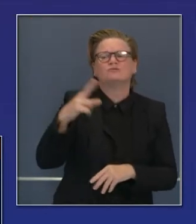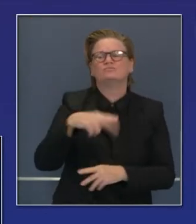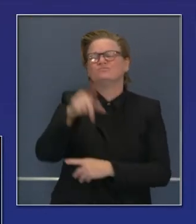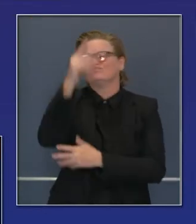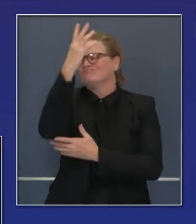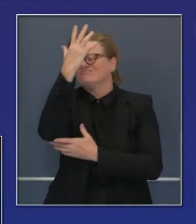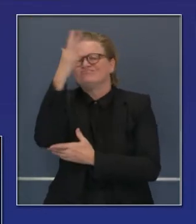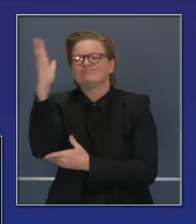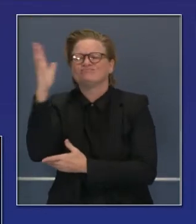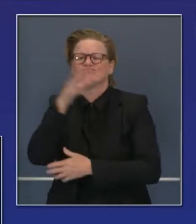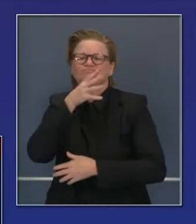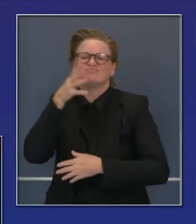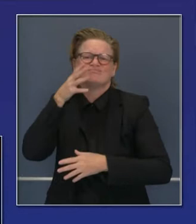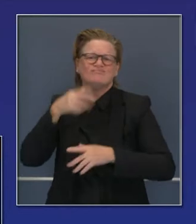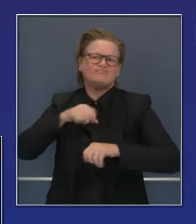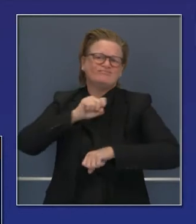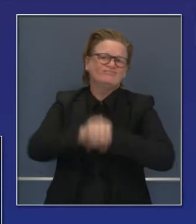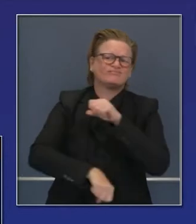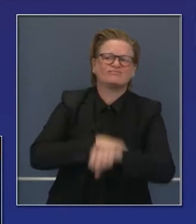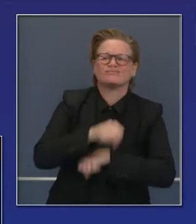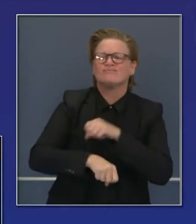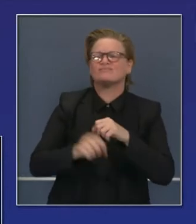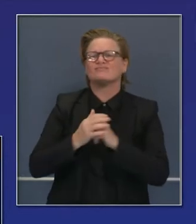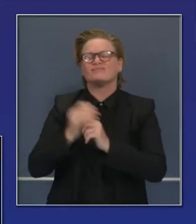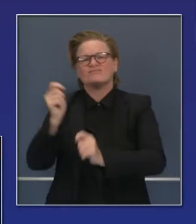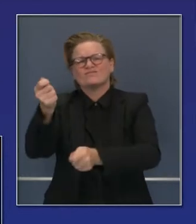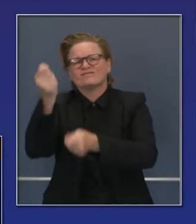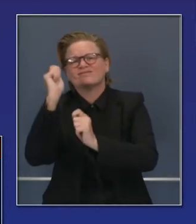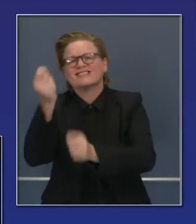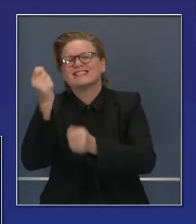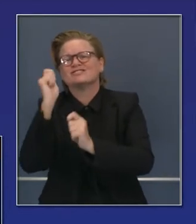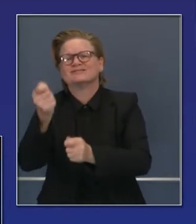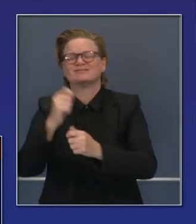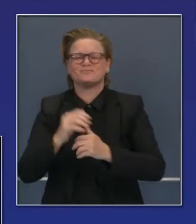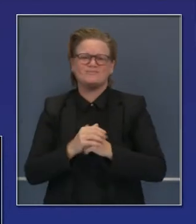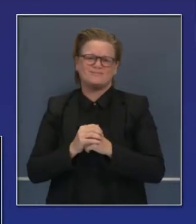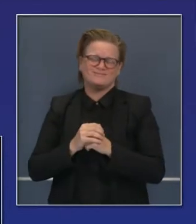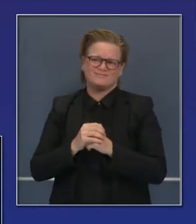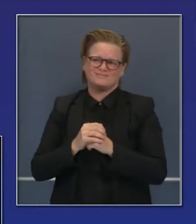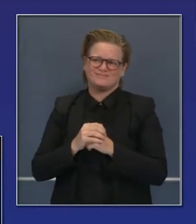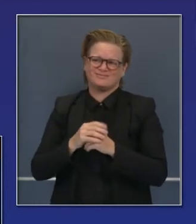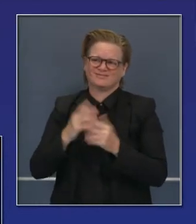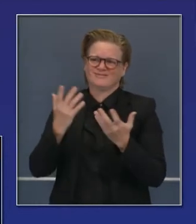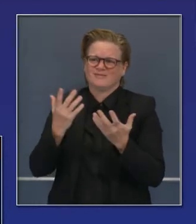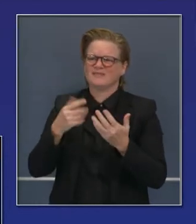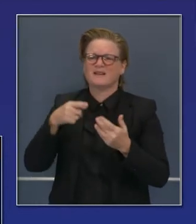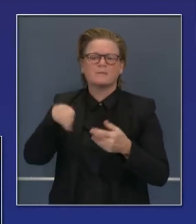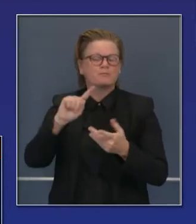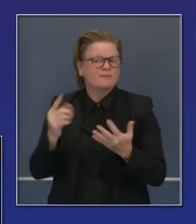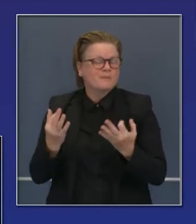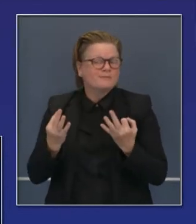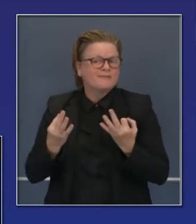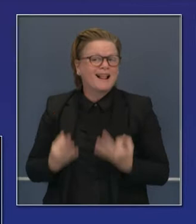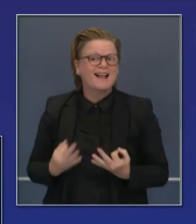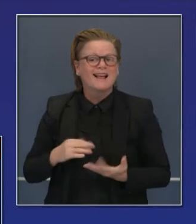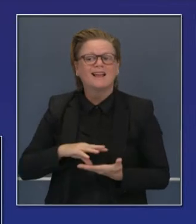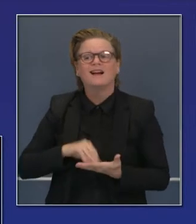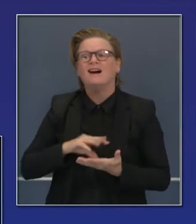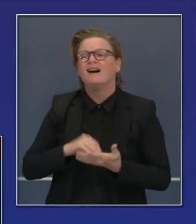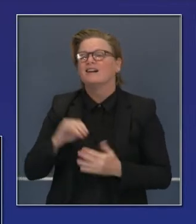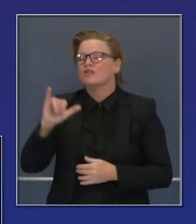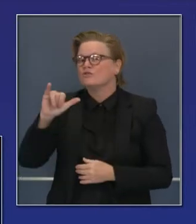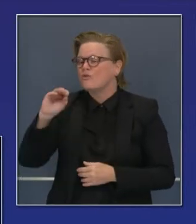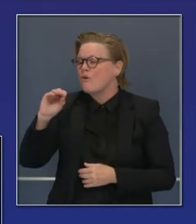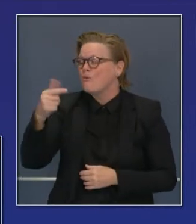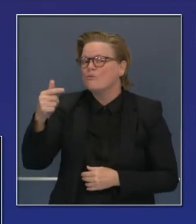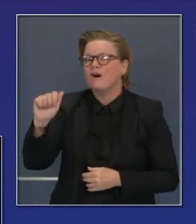Instamos a la gente que haga esto. Vayan a andar en bicicleta, vayan a pescar. Aquellos que están aprendiendo a meditar y que practican